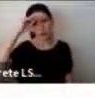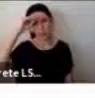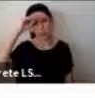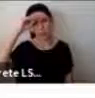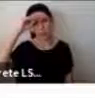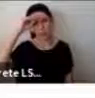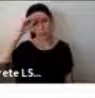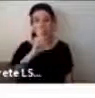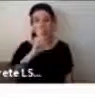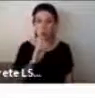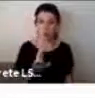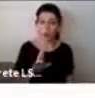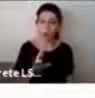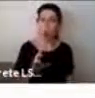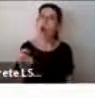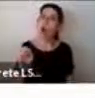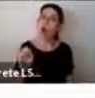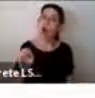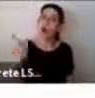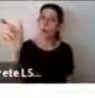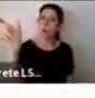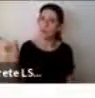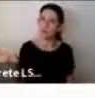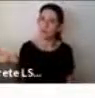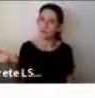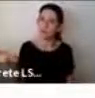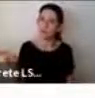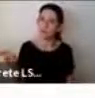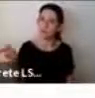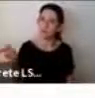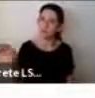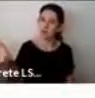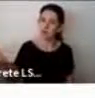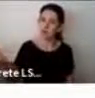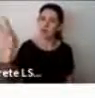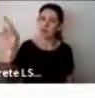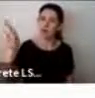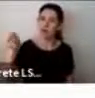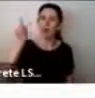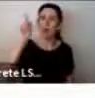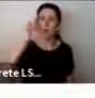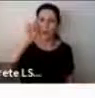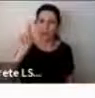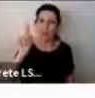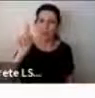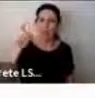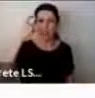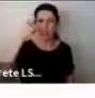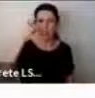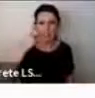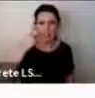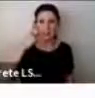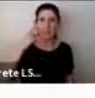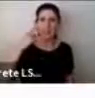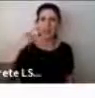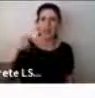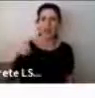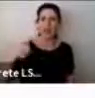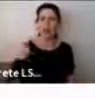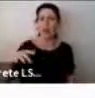identificar en otros también preferencias creencias o actitudes por ejemplo